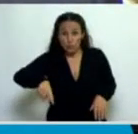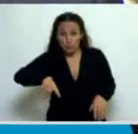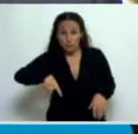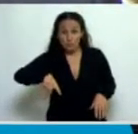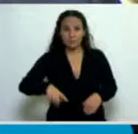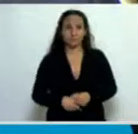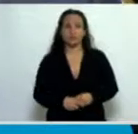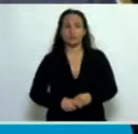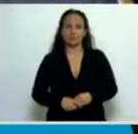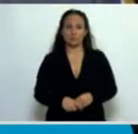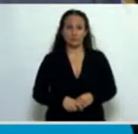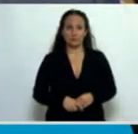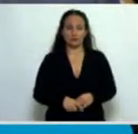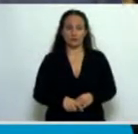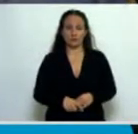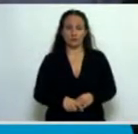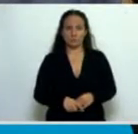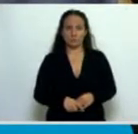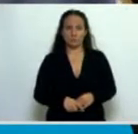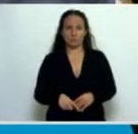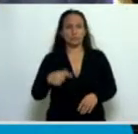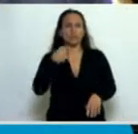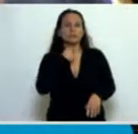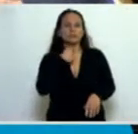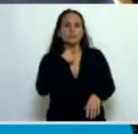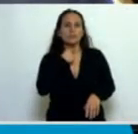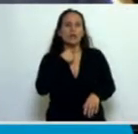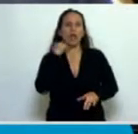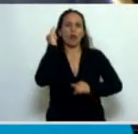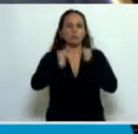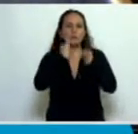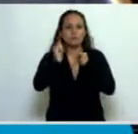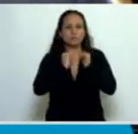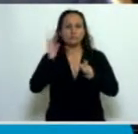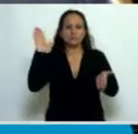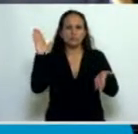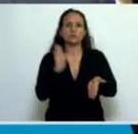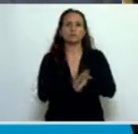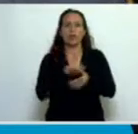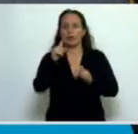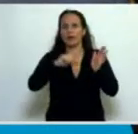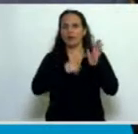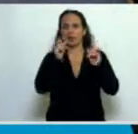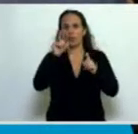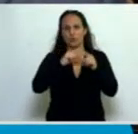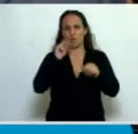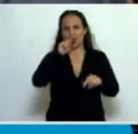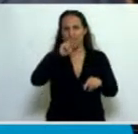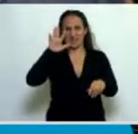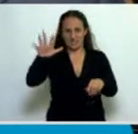quiero detenerme en la expresa exclusión que establece el artículo 25